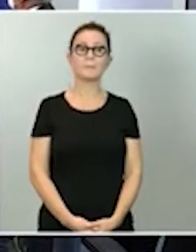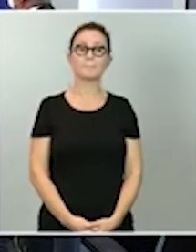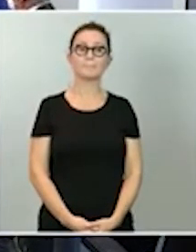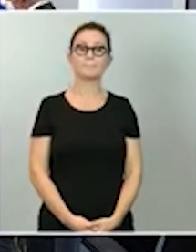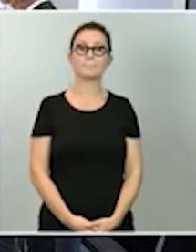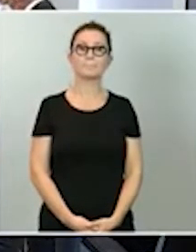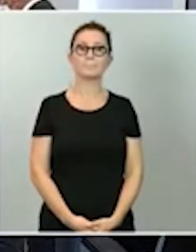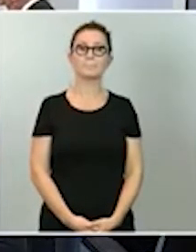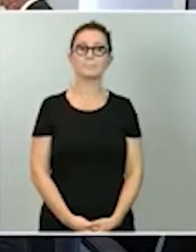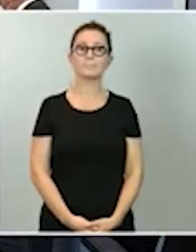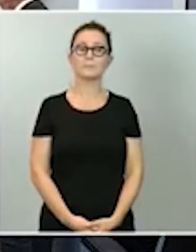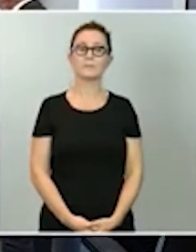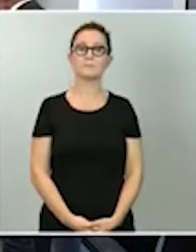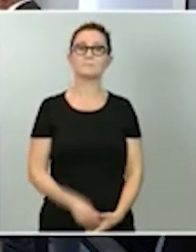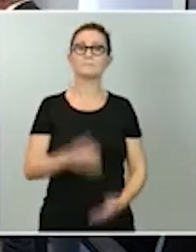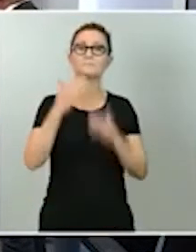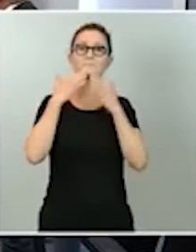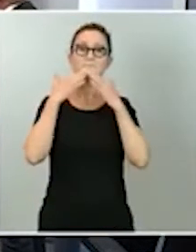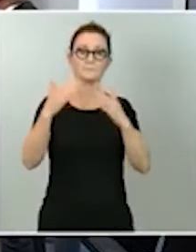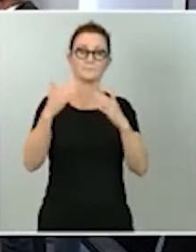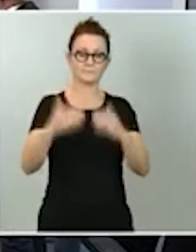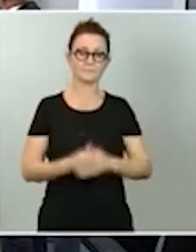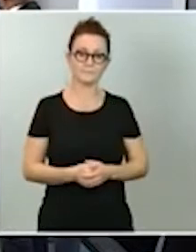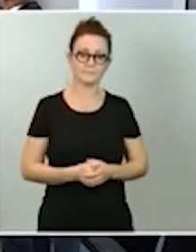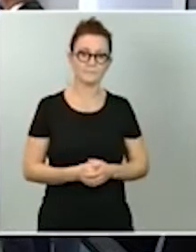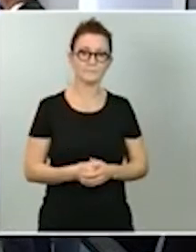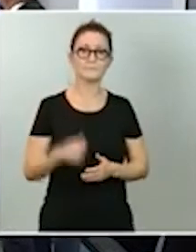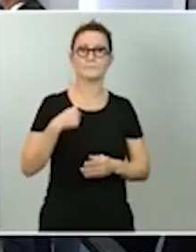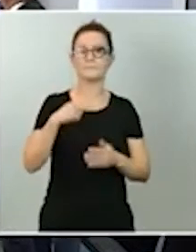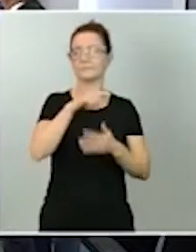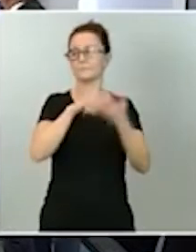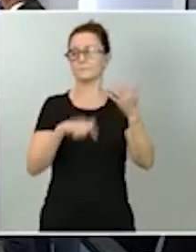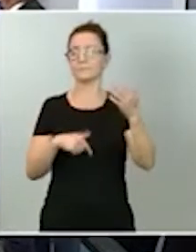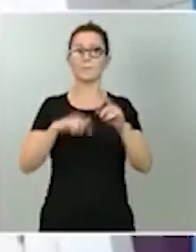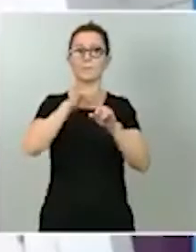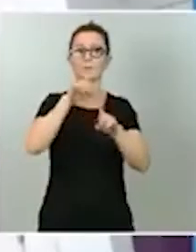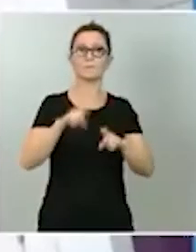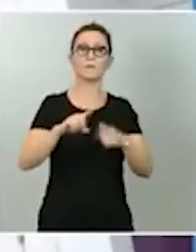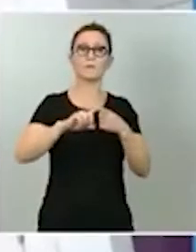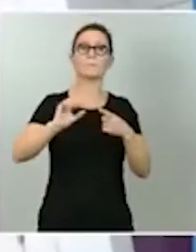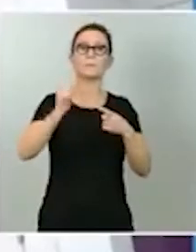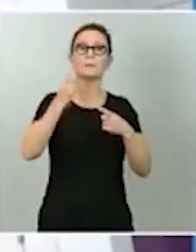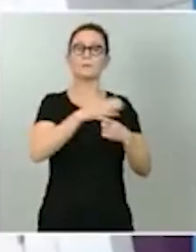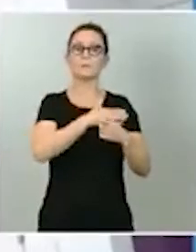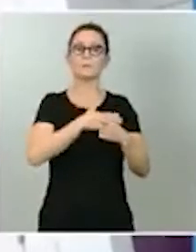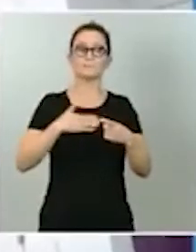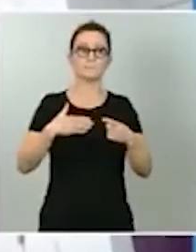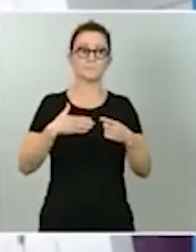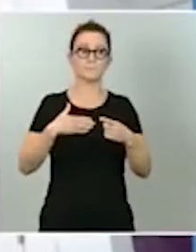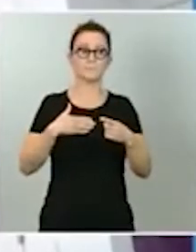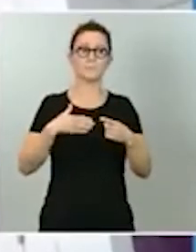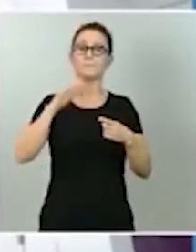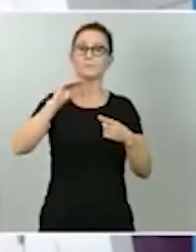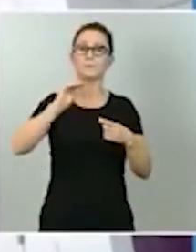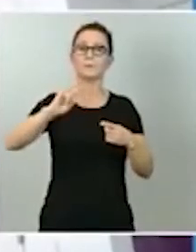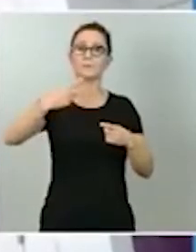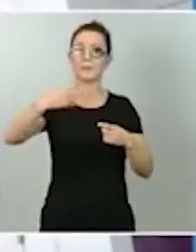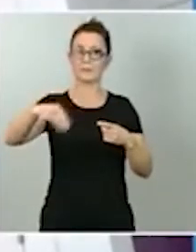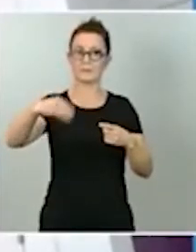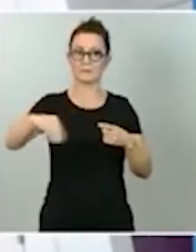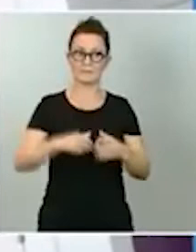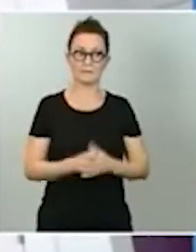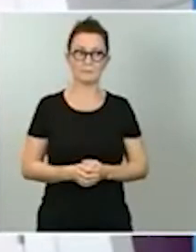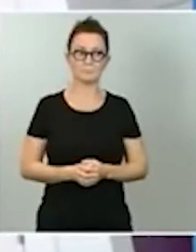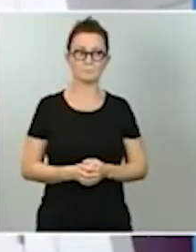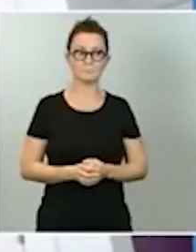Vale, muchas gracias. Yo tenía varias preguntas. En primer lugar, para la vicepresidenta, quería saber